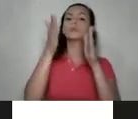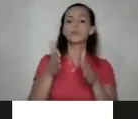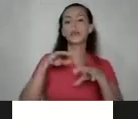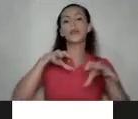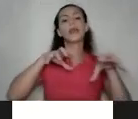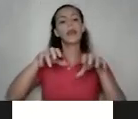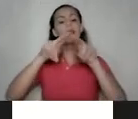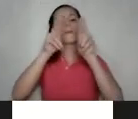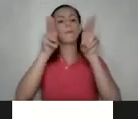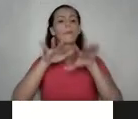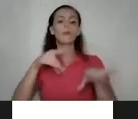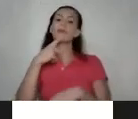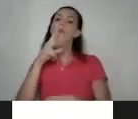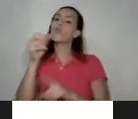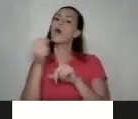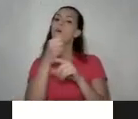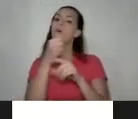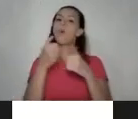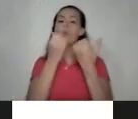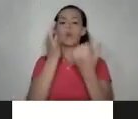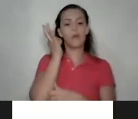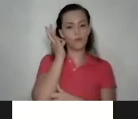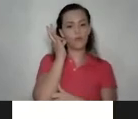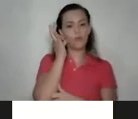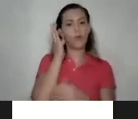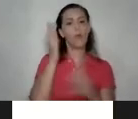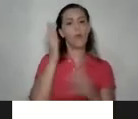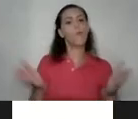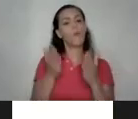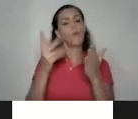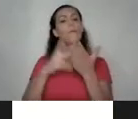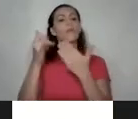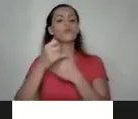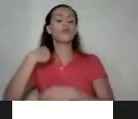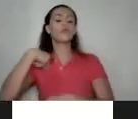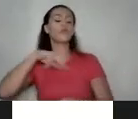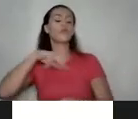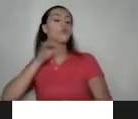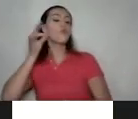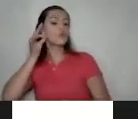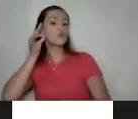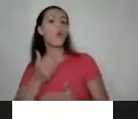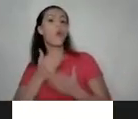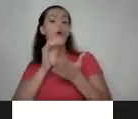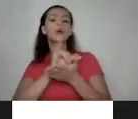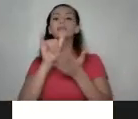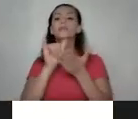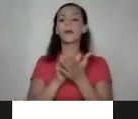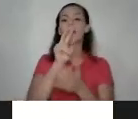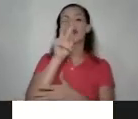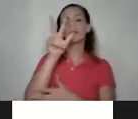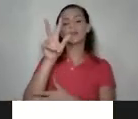mujeres promovido por el proyecto Nosotras otorgado en San José a los 23 días del mes de noviembre del